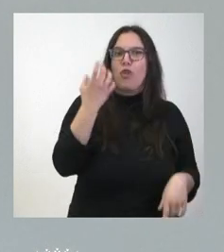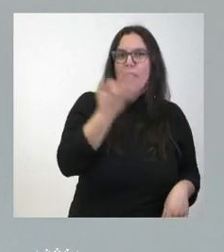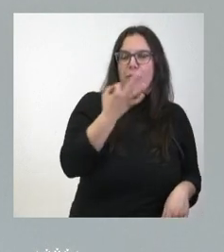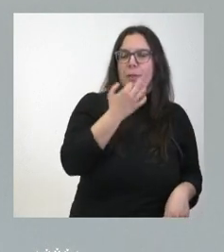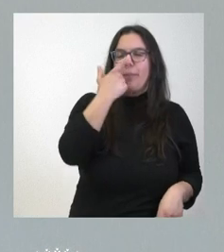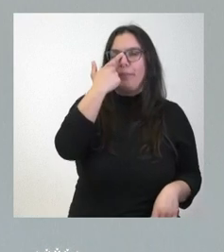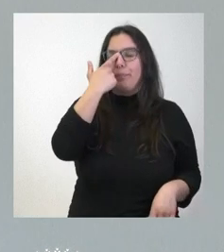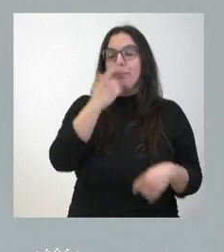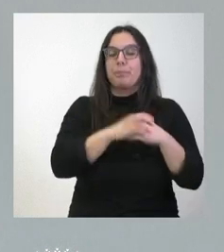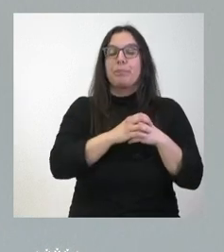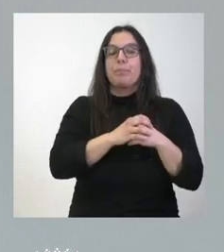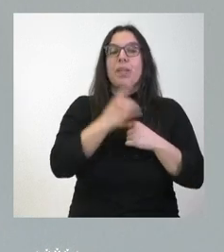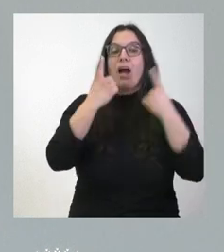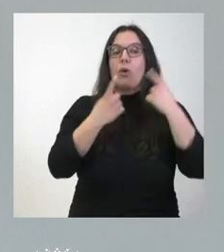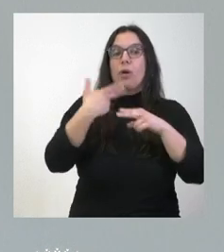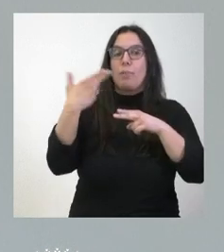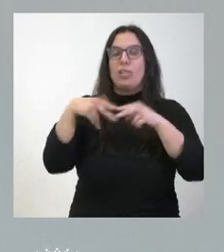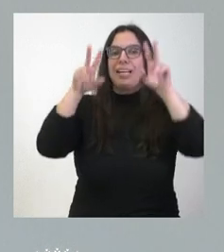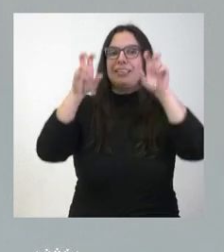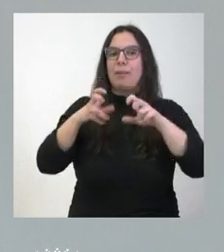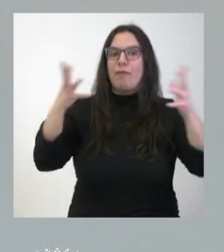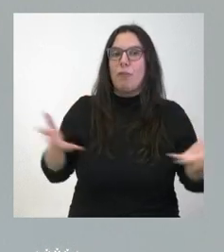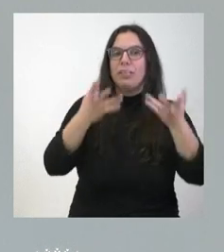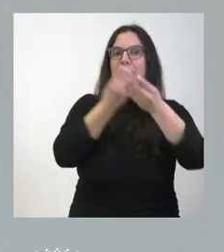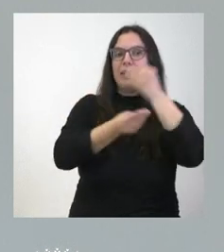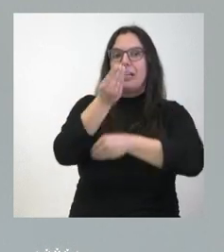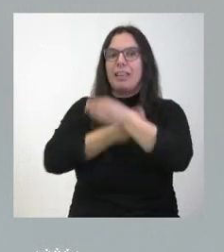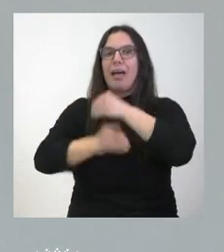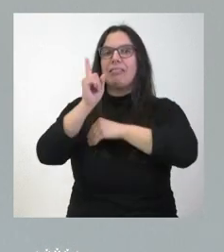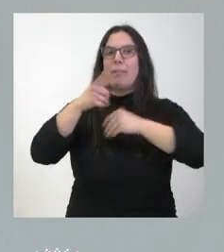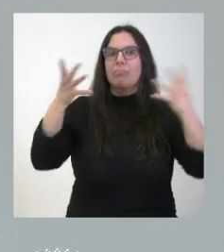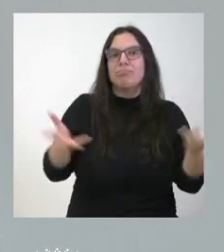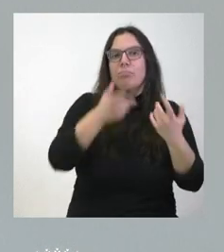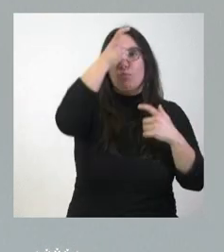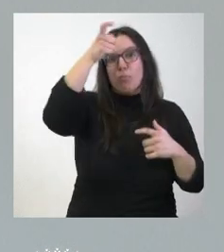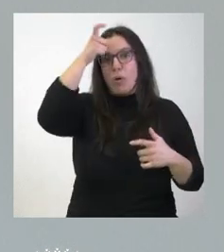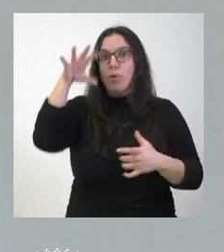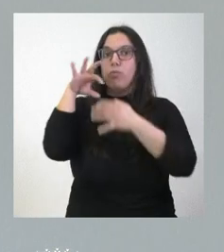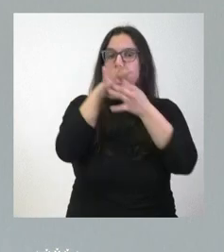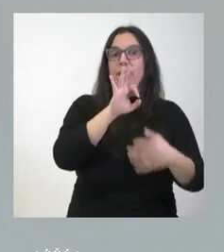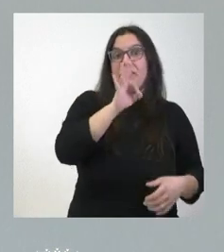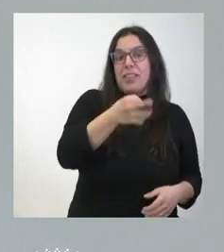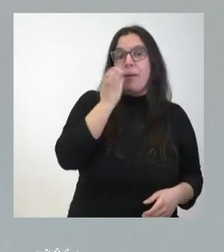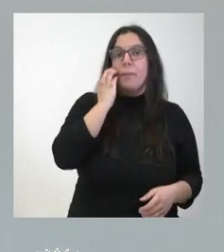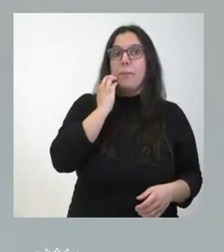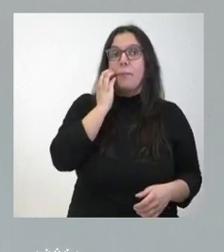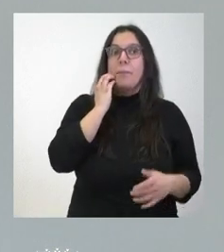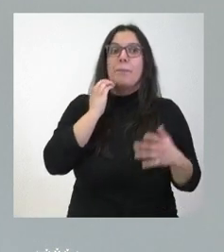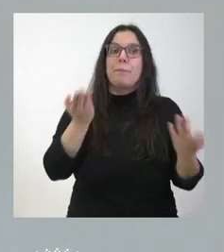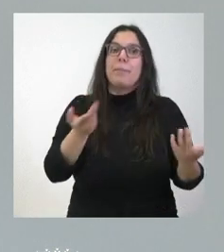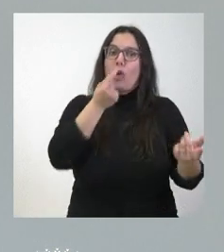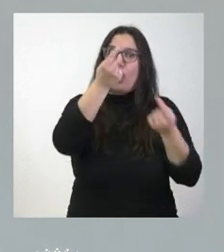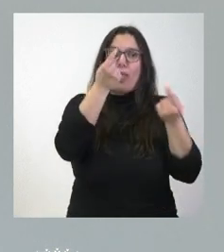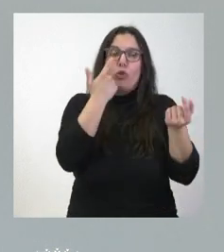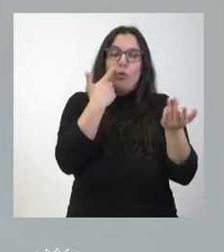en materia de natalidad también tengan como objetivo fundamental el mundo rural va en esa dirección, pero es verdad que los datos